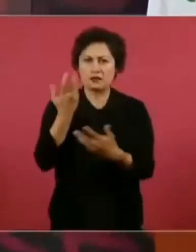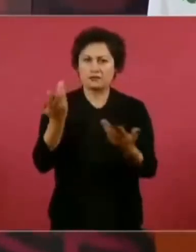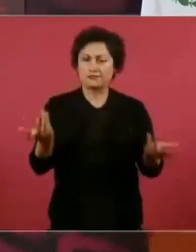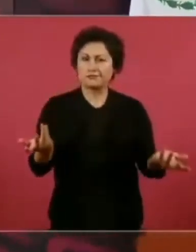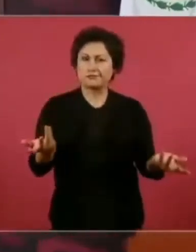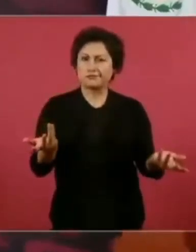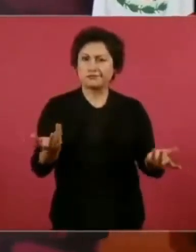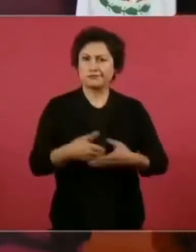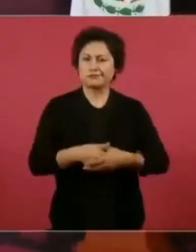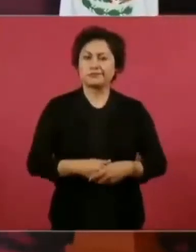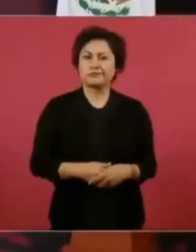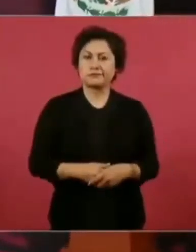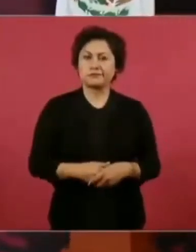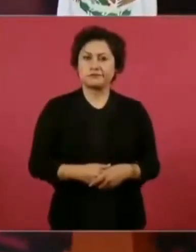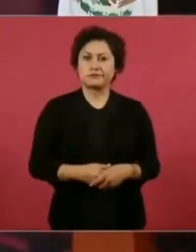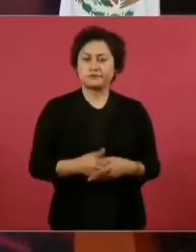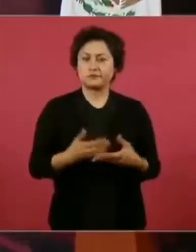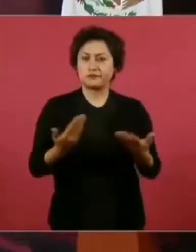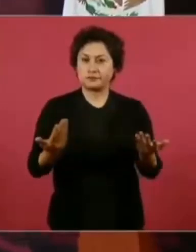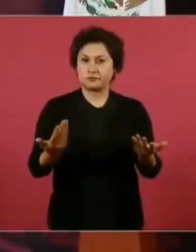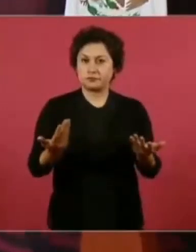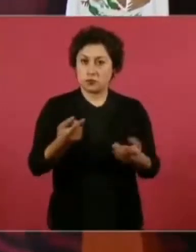creen ustedes que les hicimos caso?